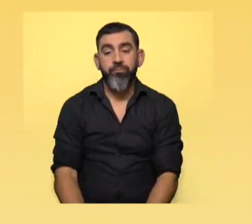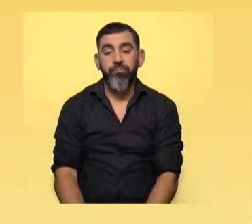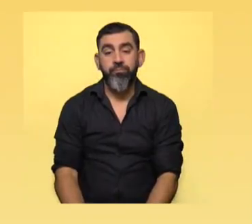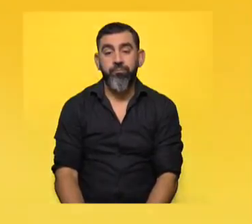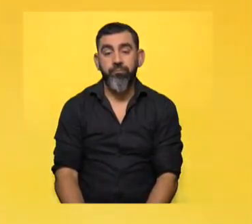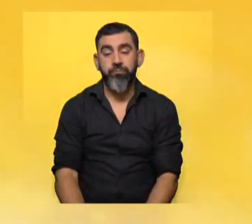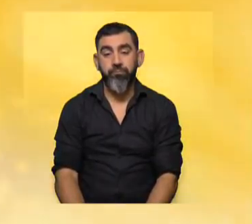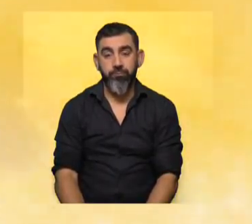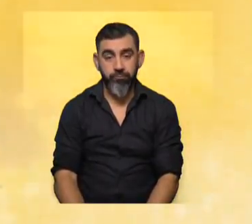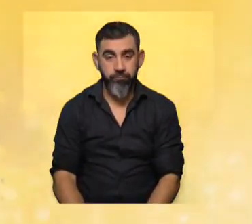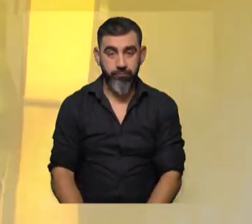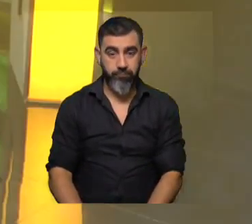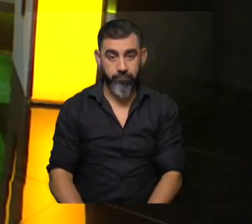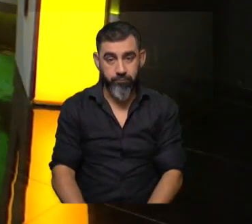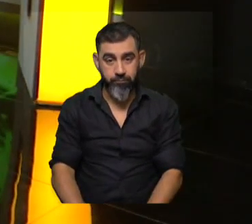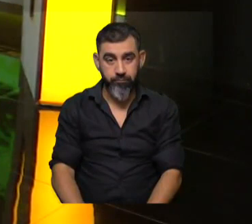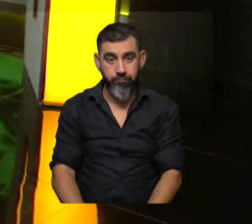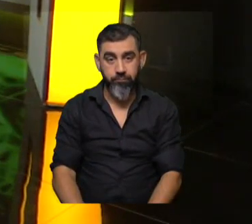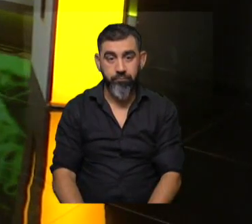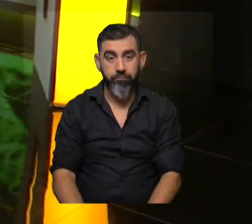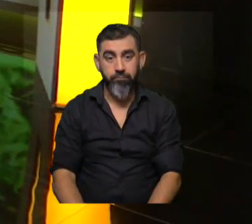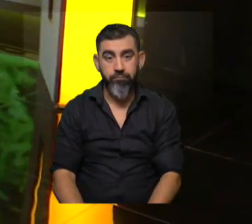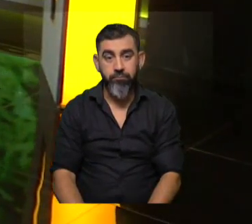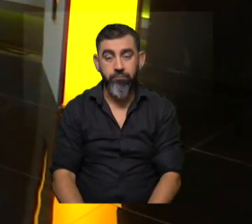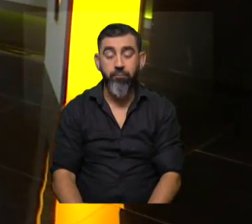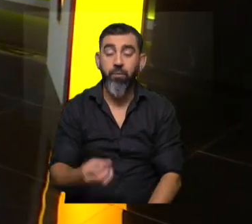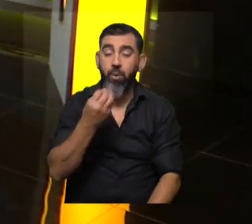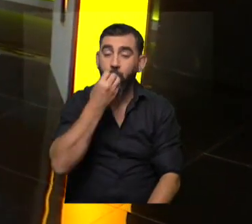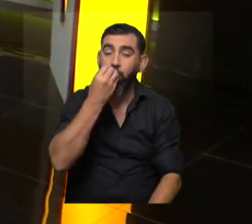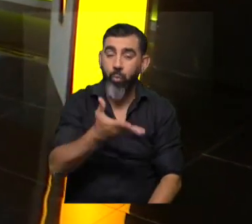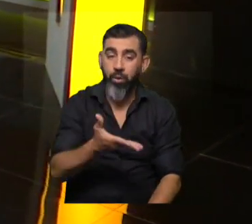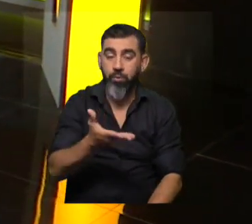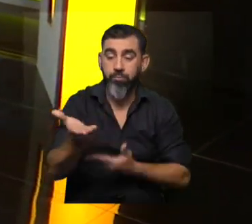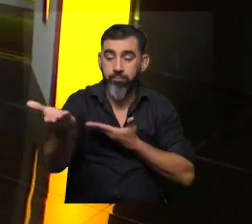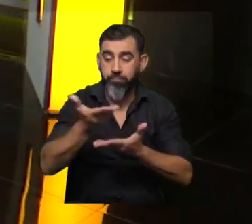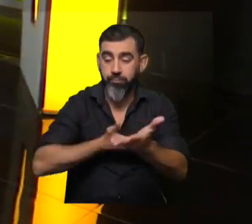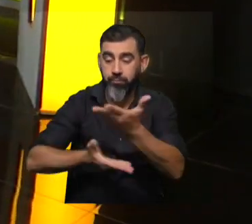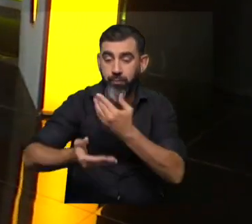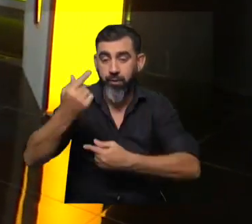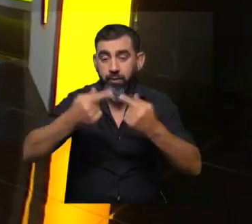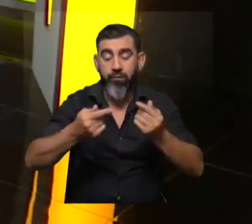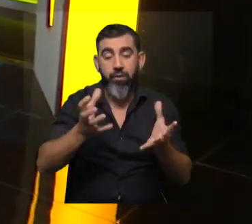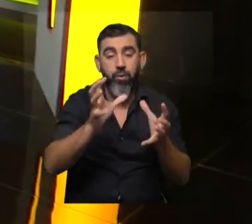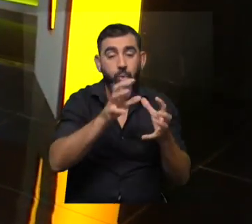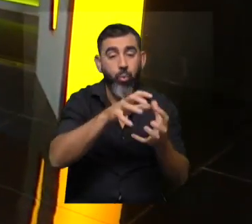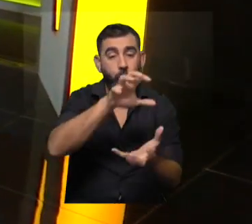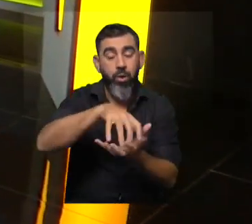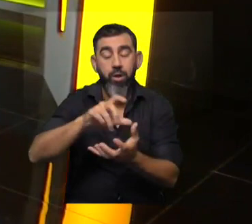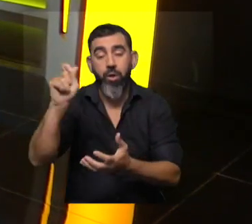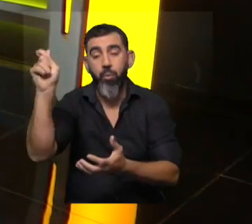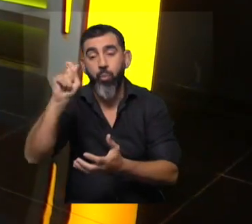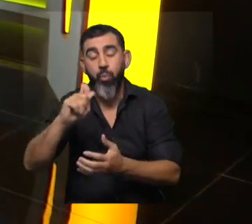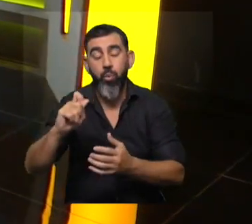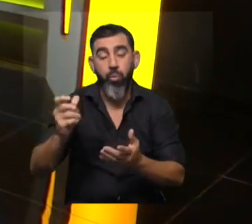Por un lado está bueno, Alexandra, esta interacción entre los distintos centros de estudio, organismos públicos y demás